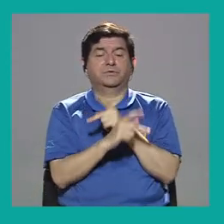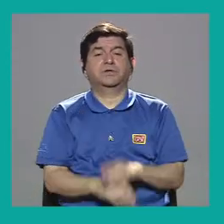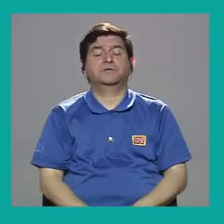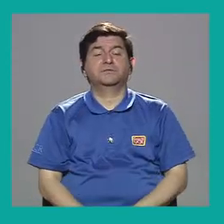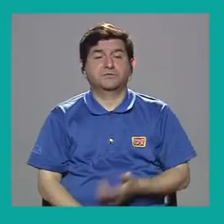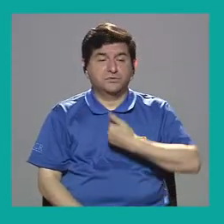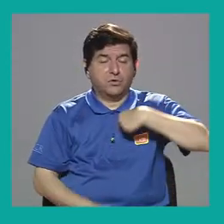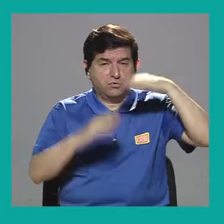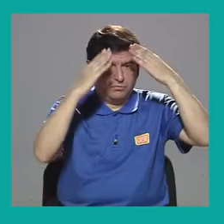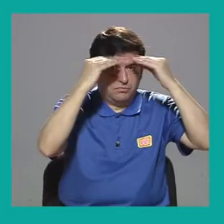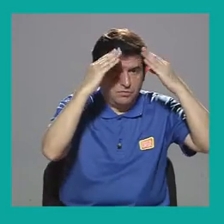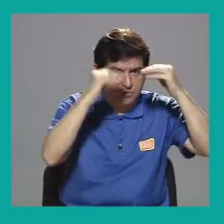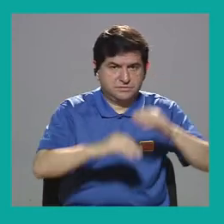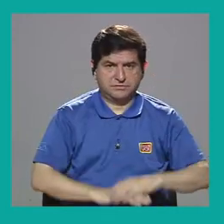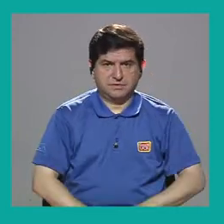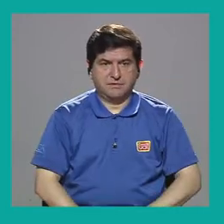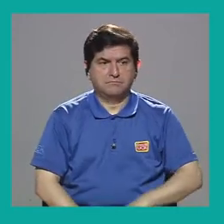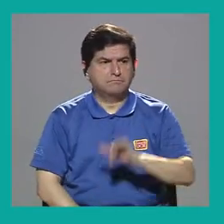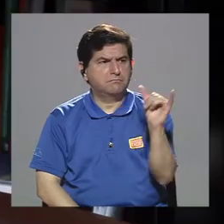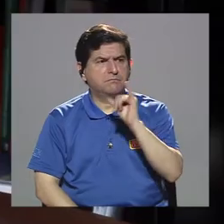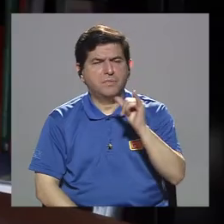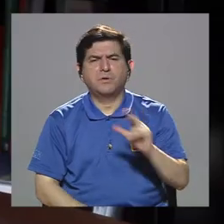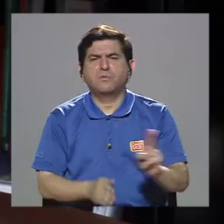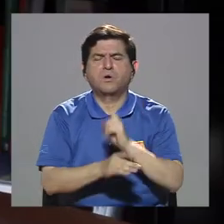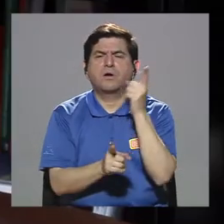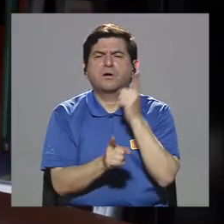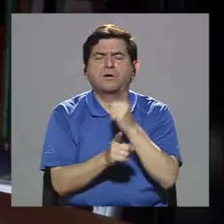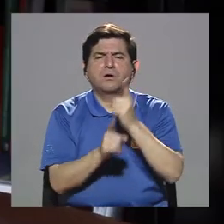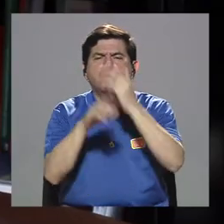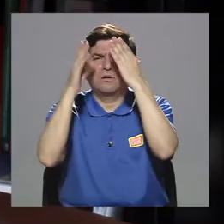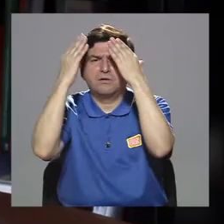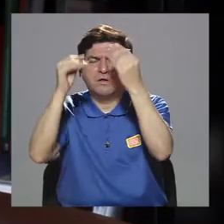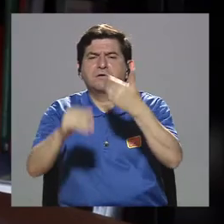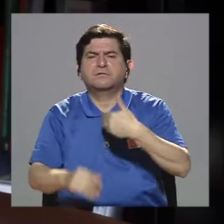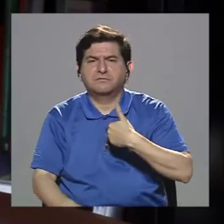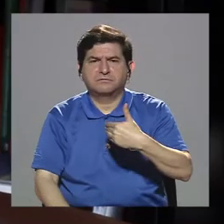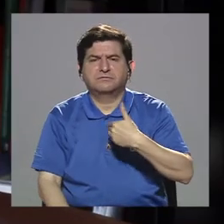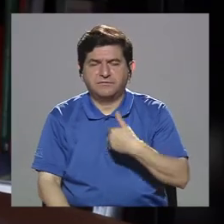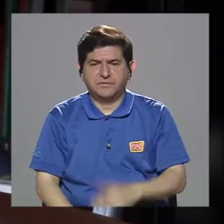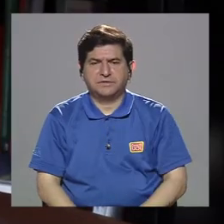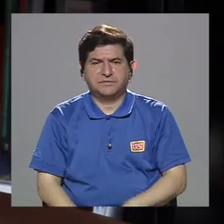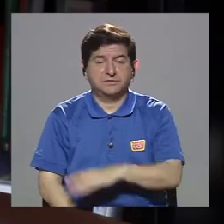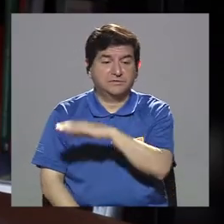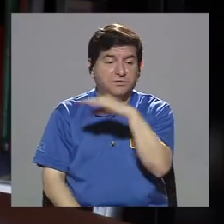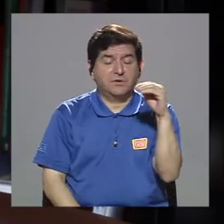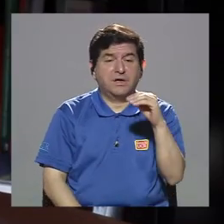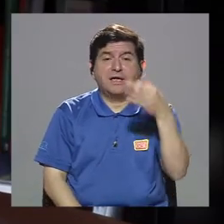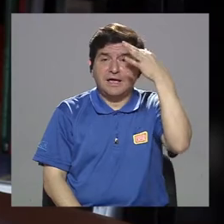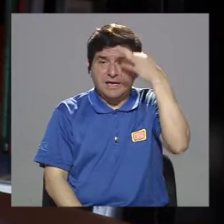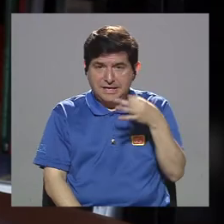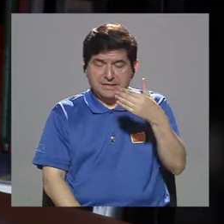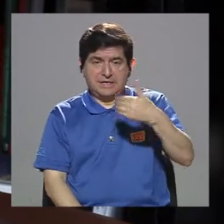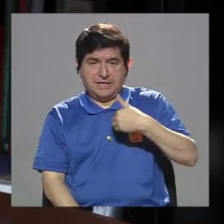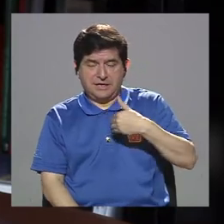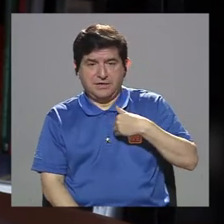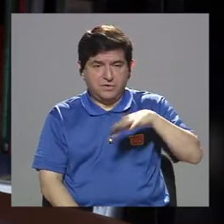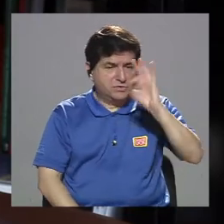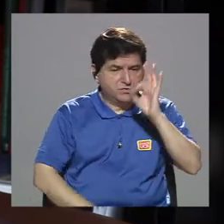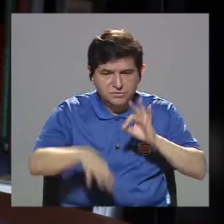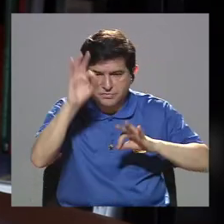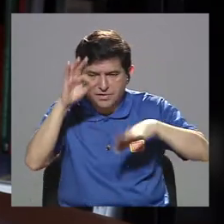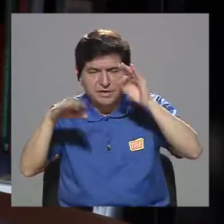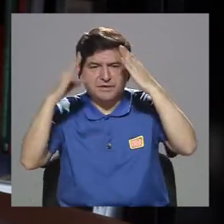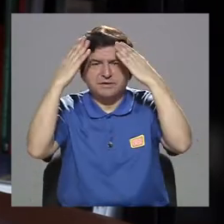por ejemplo, nuestros datos, para hacer un uso adecuado de la información que tenemos y los criterios que tenemos para